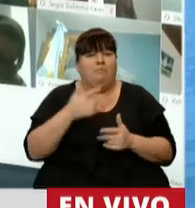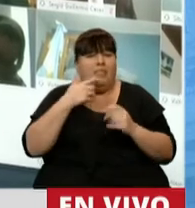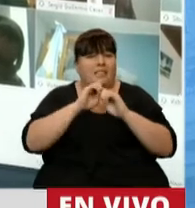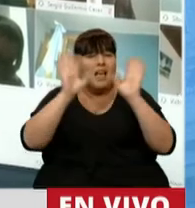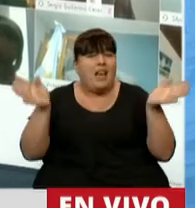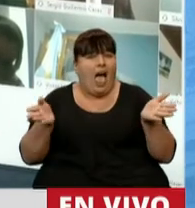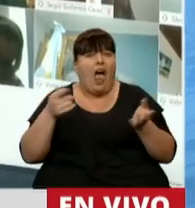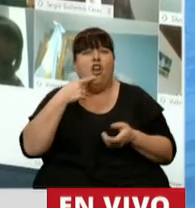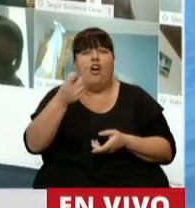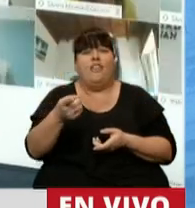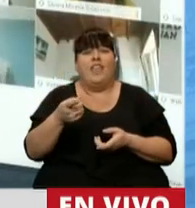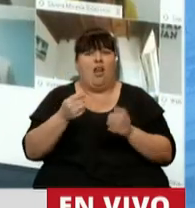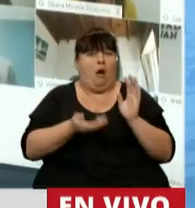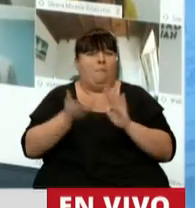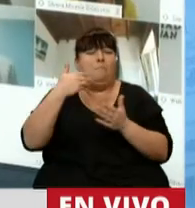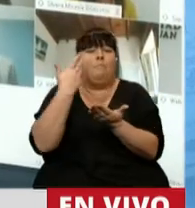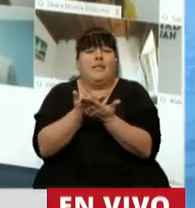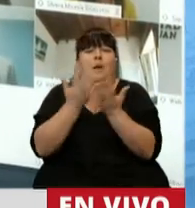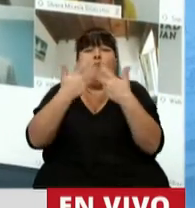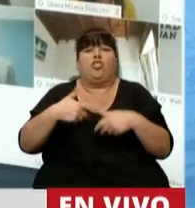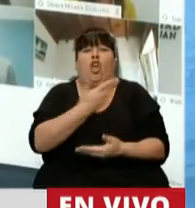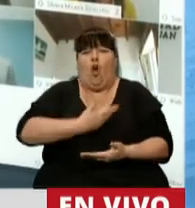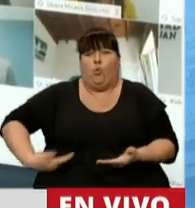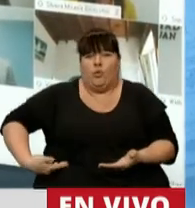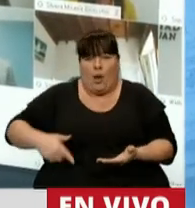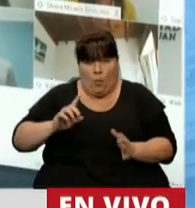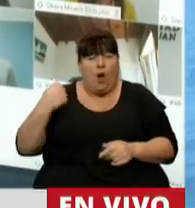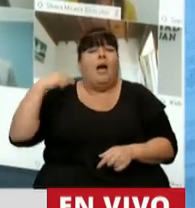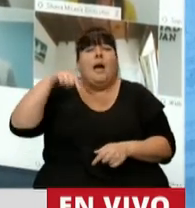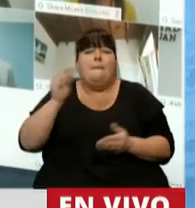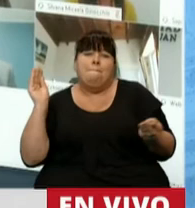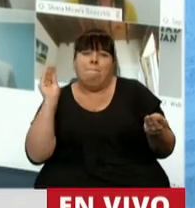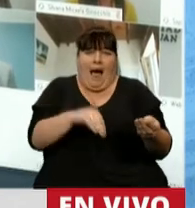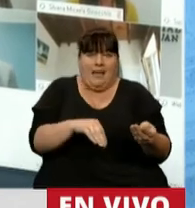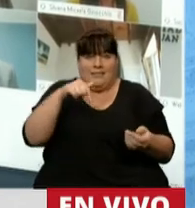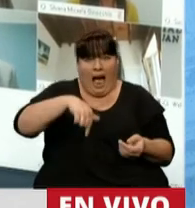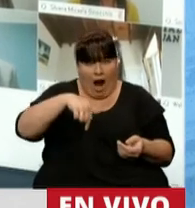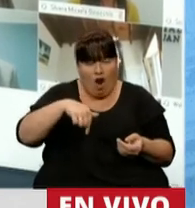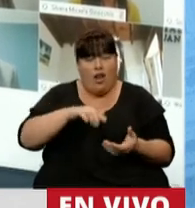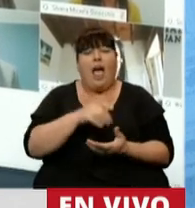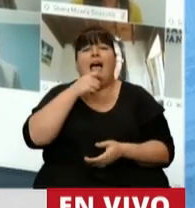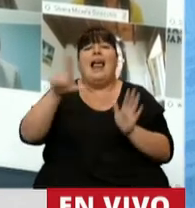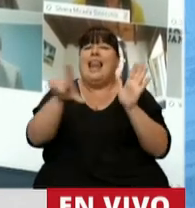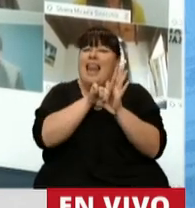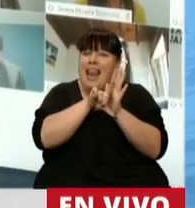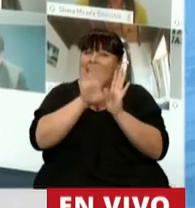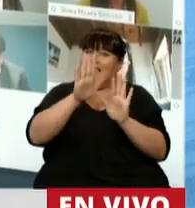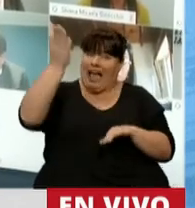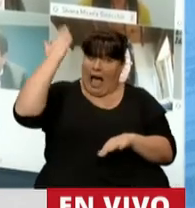el mensaje de elevación del proyecto del Ejecutivo. Venimos a agregar a aquella ley